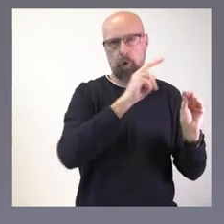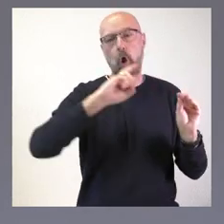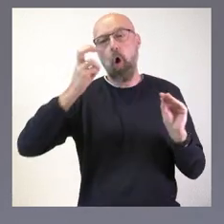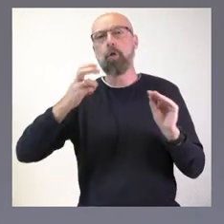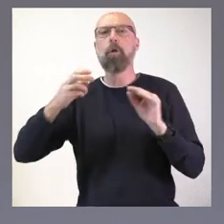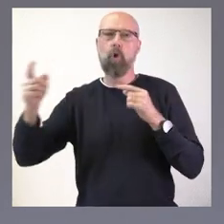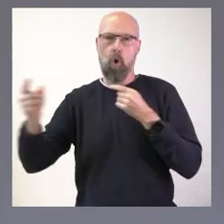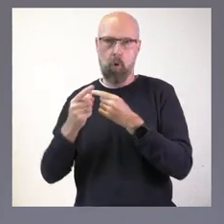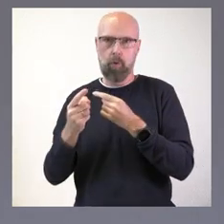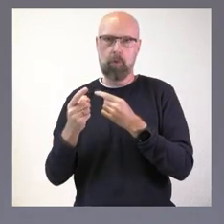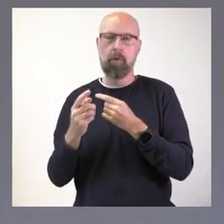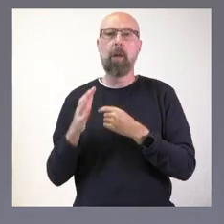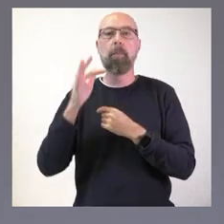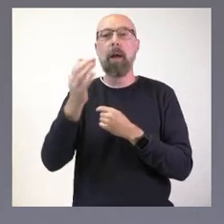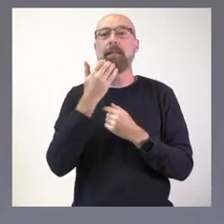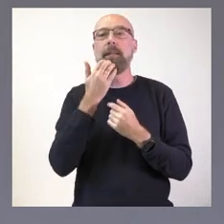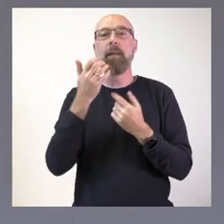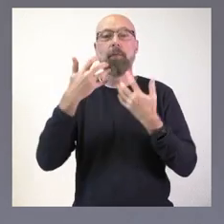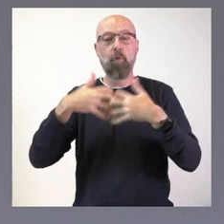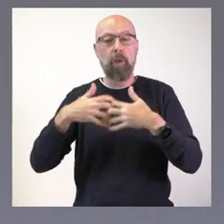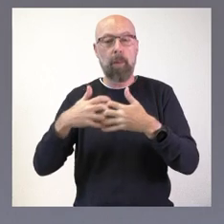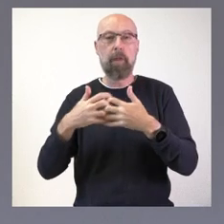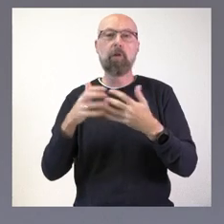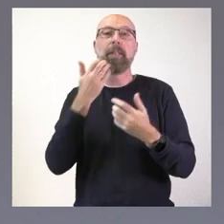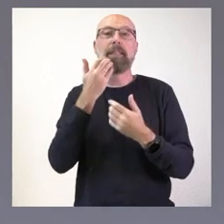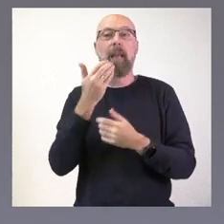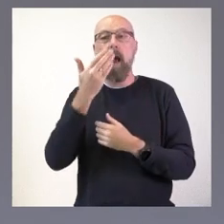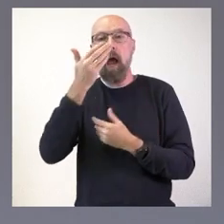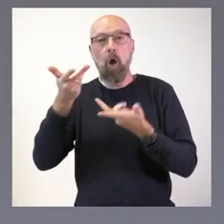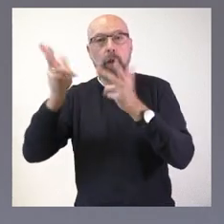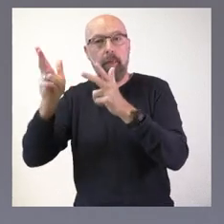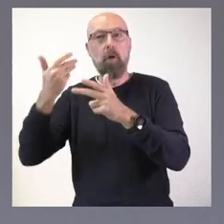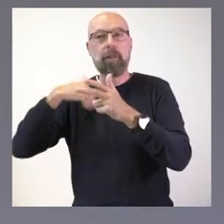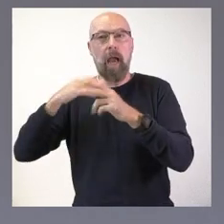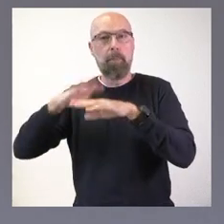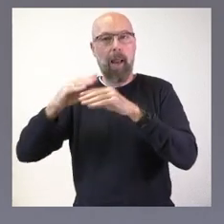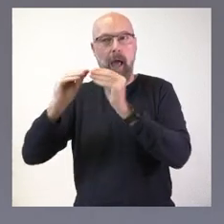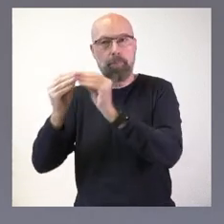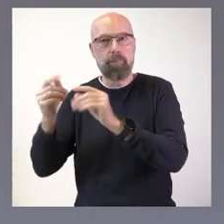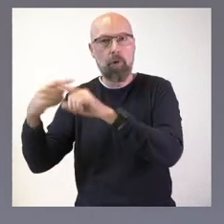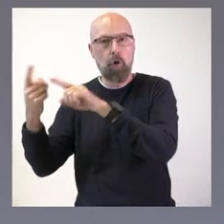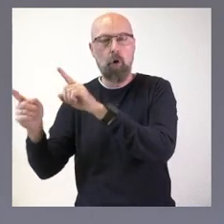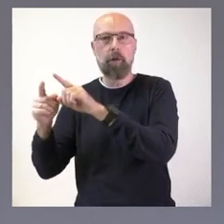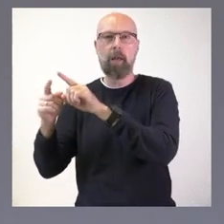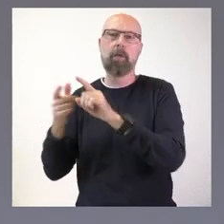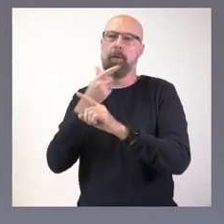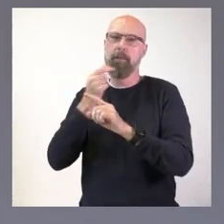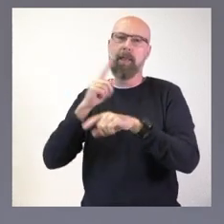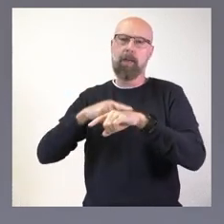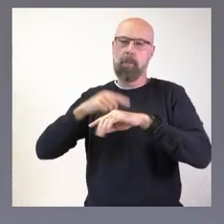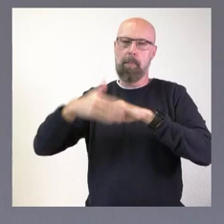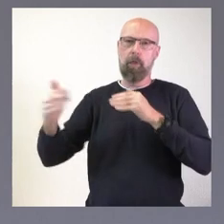funcionamiento siempre que ya existan autorizaciones de instalación, lo cual va a afectar sobre todo a las áreas de educación